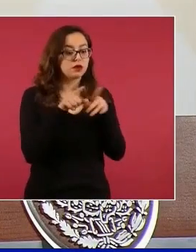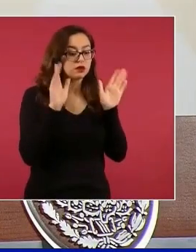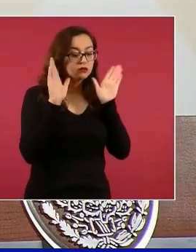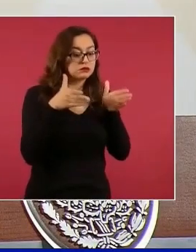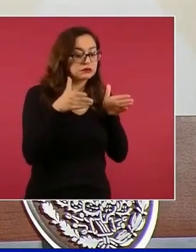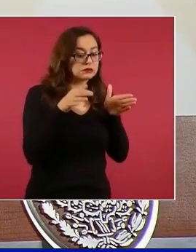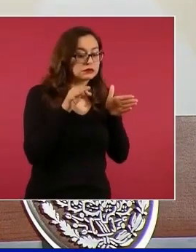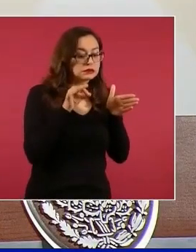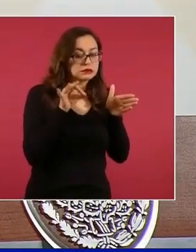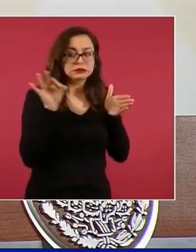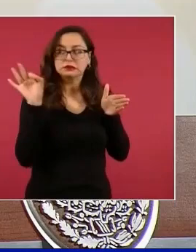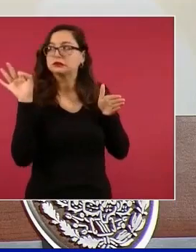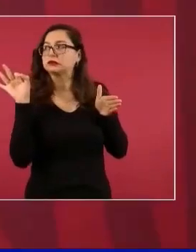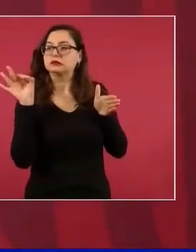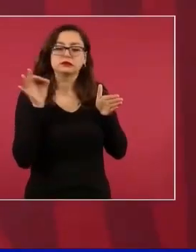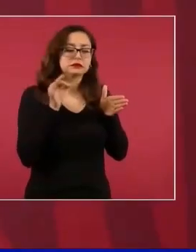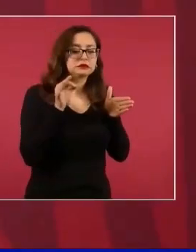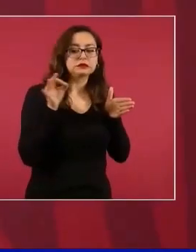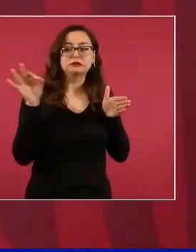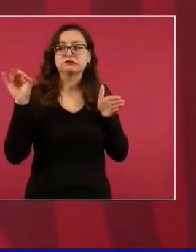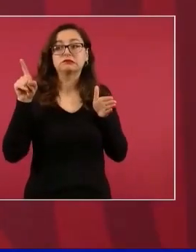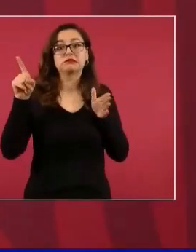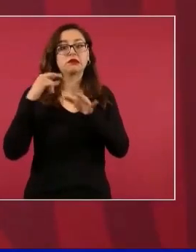Sí estamos informados.